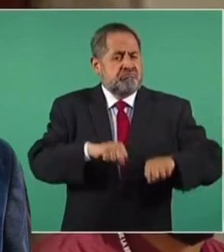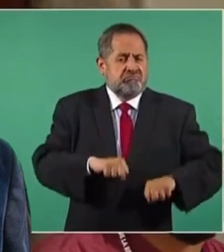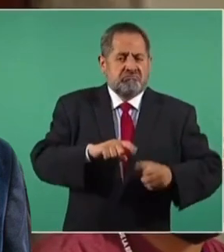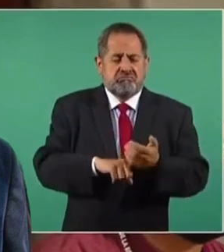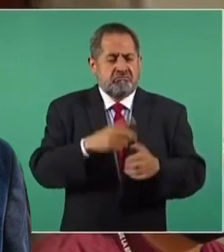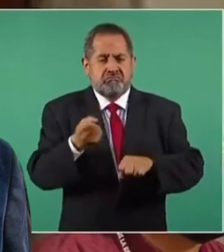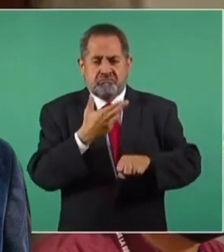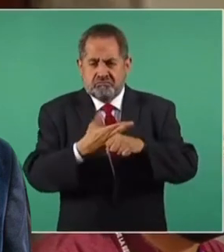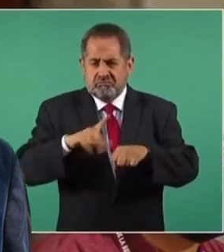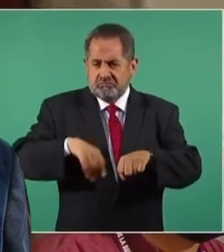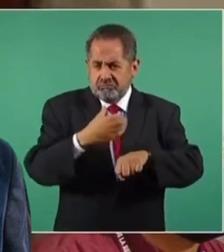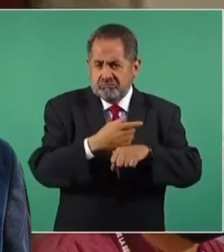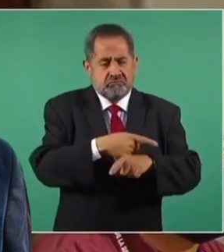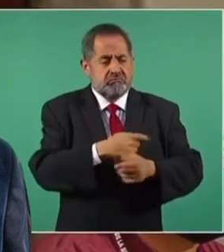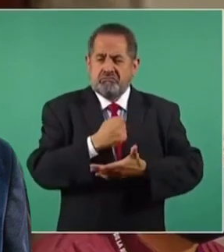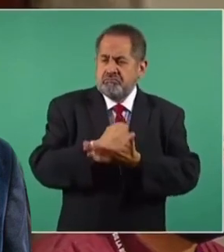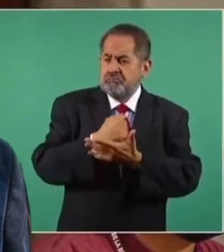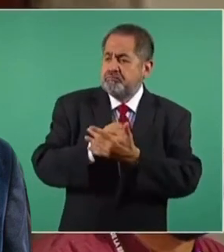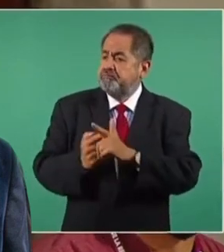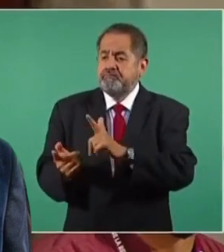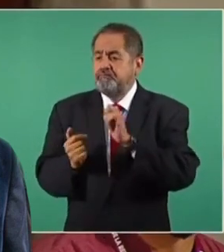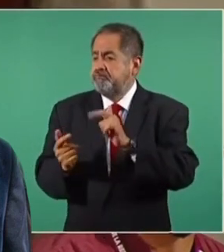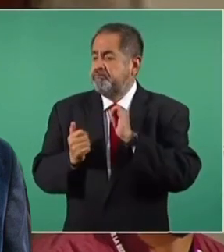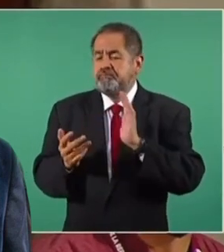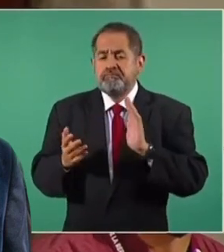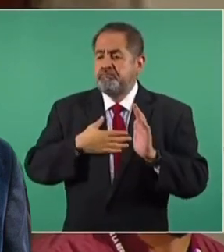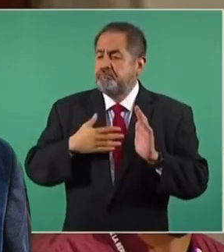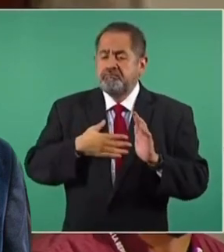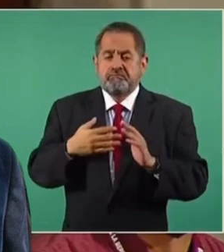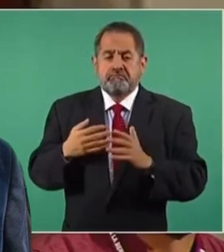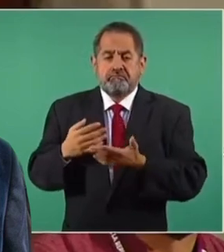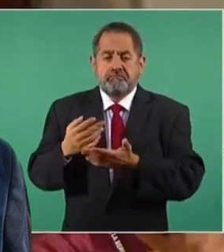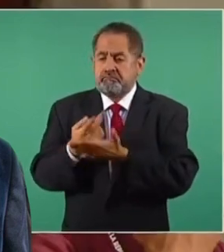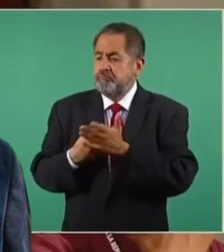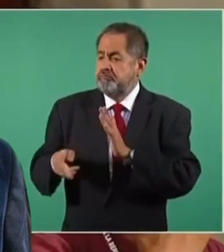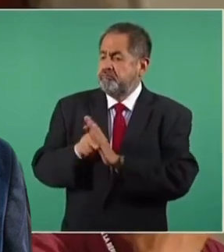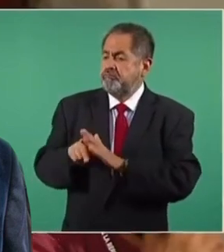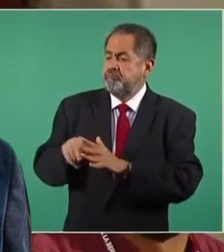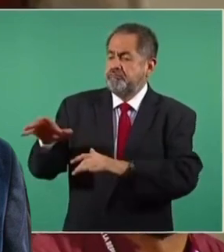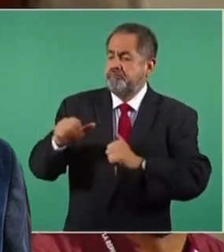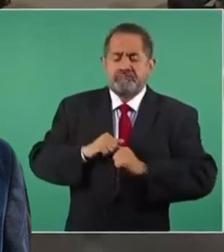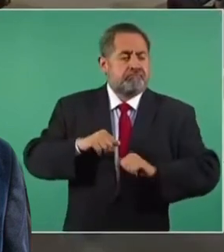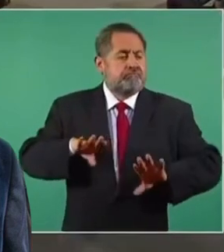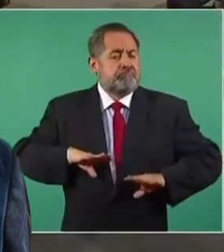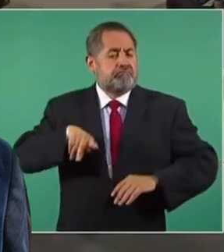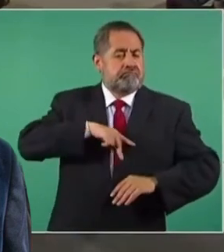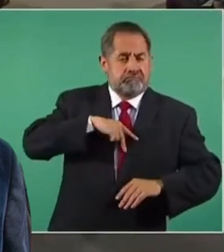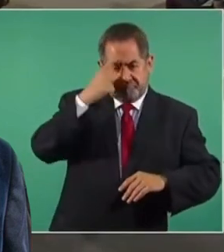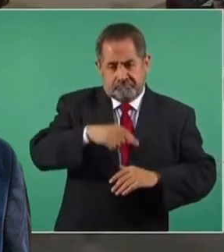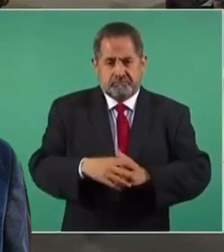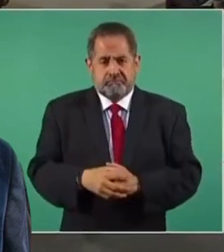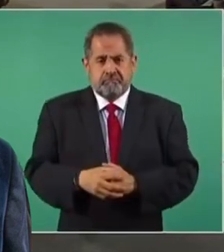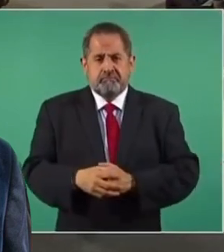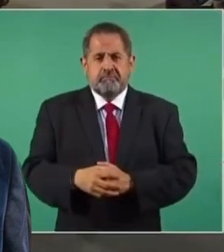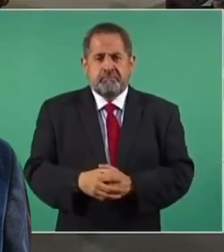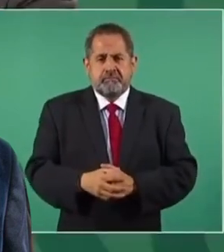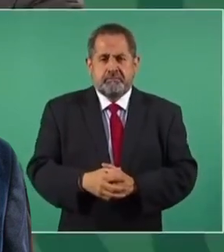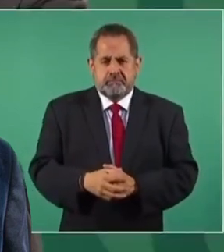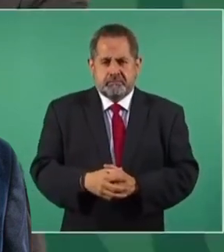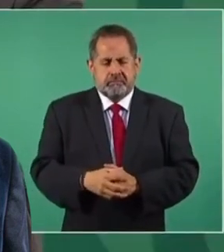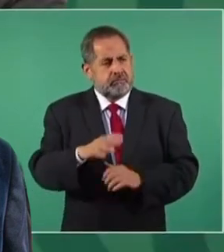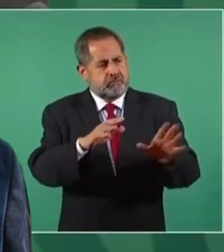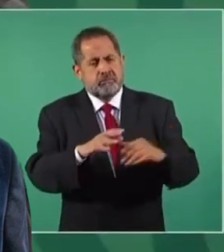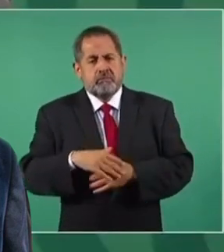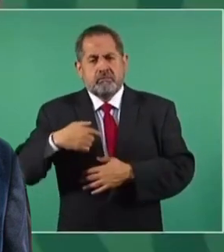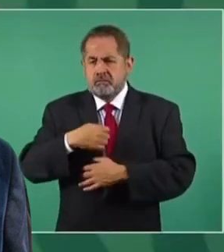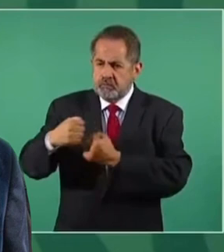de gobernación y que luego exigen cuotas y plazas en el gobierno para favorecer sus intereses personales? Claro que sí. Yo